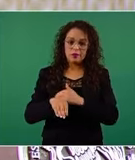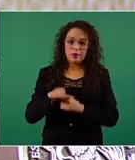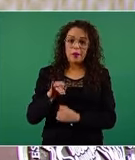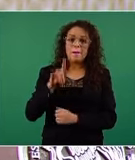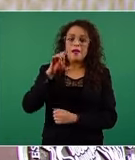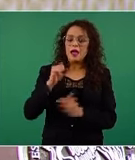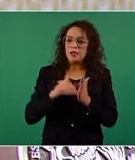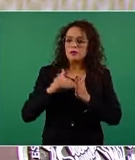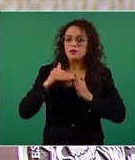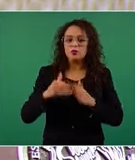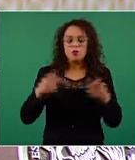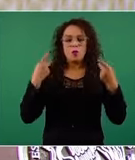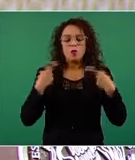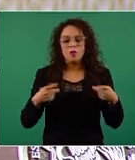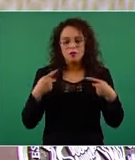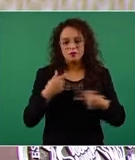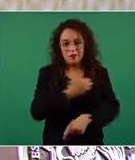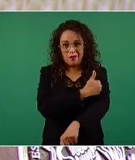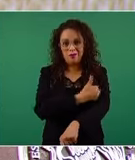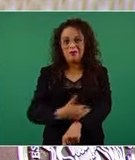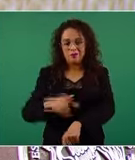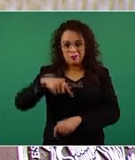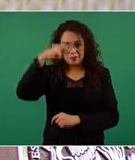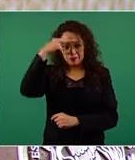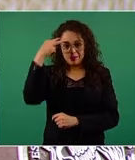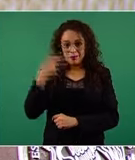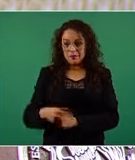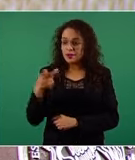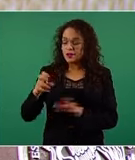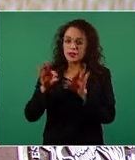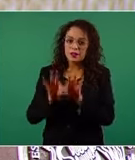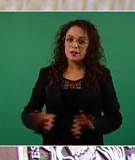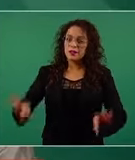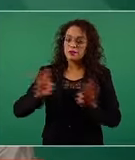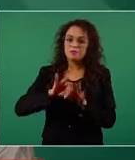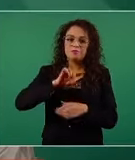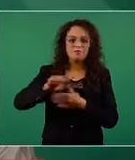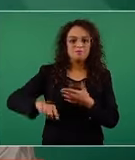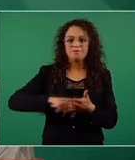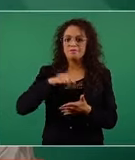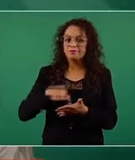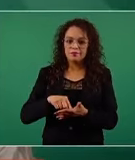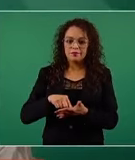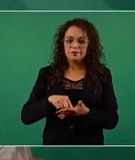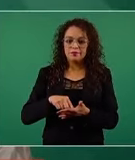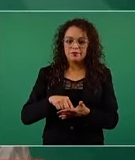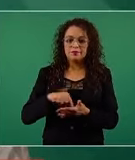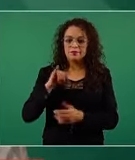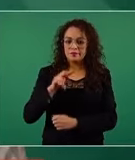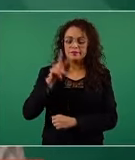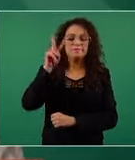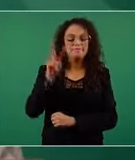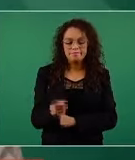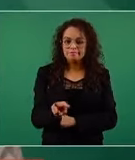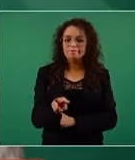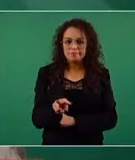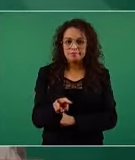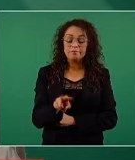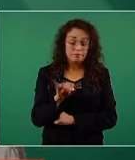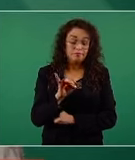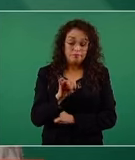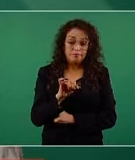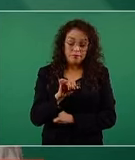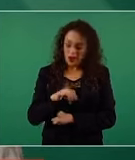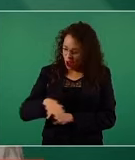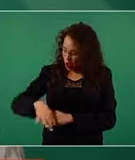mexicanas, son más que un espacio formativo. Se ha dicho que efectivamente una escuela